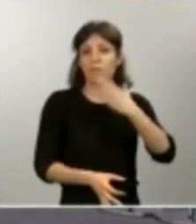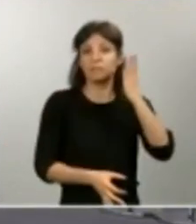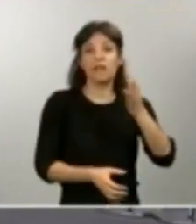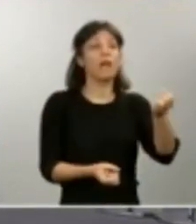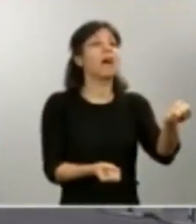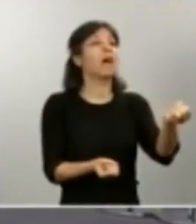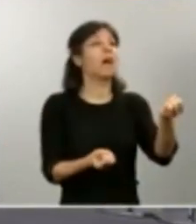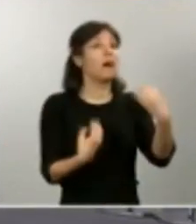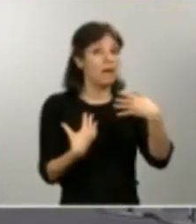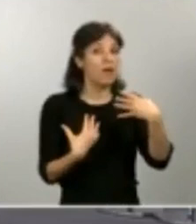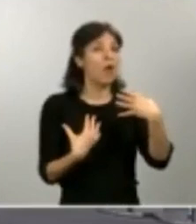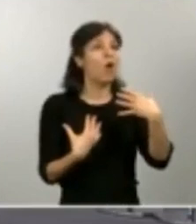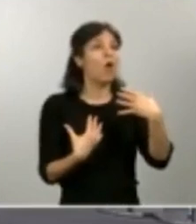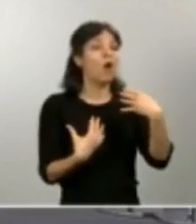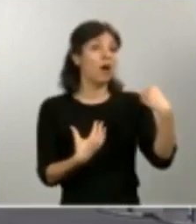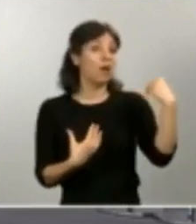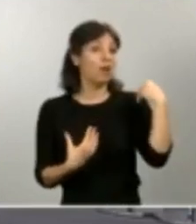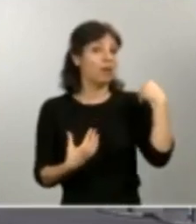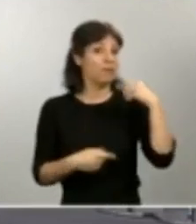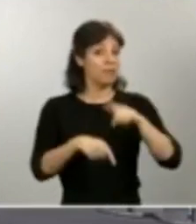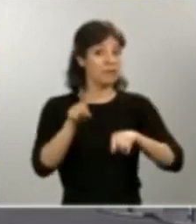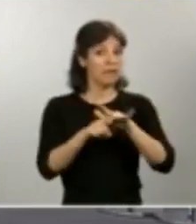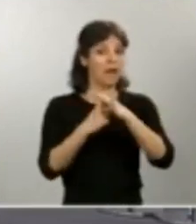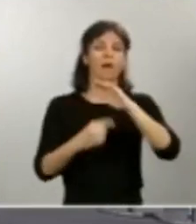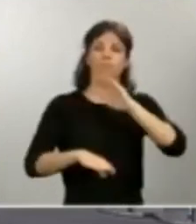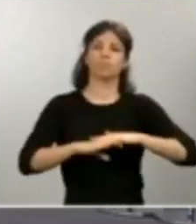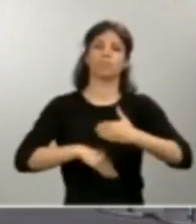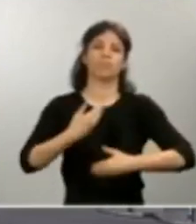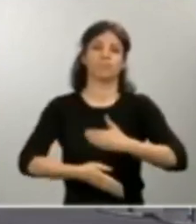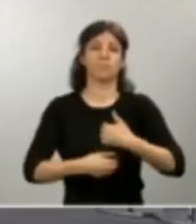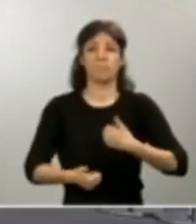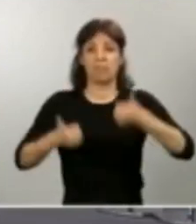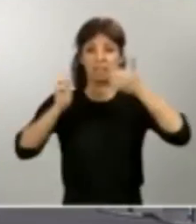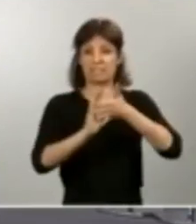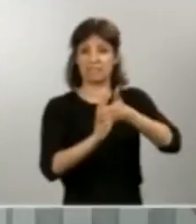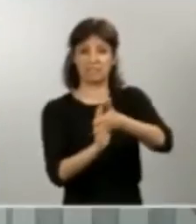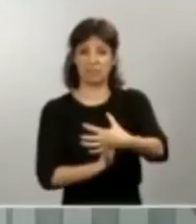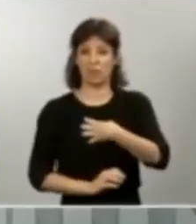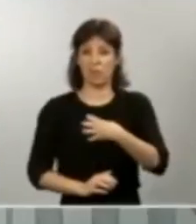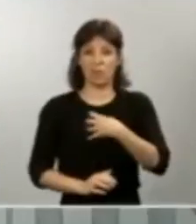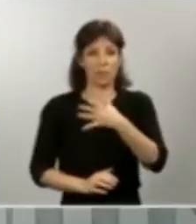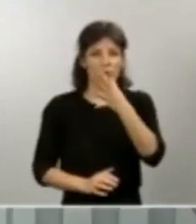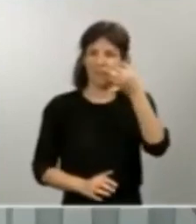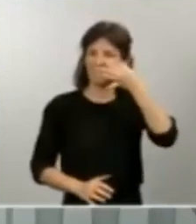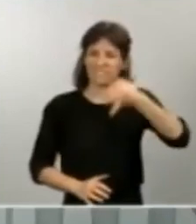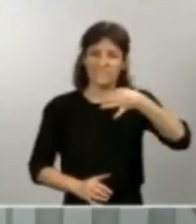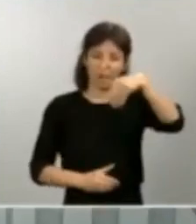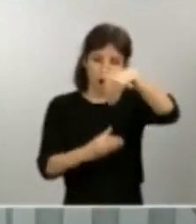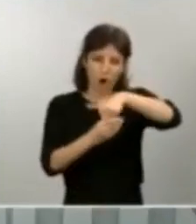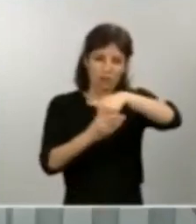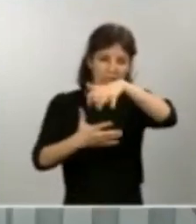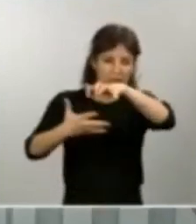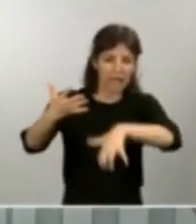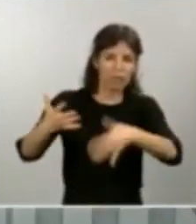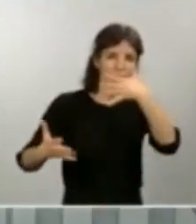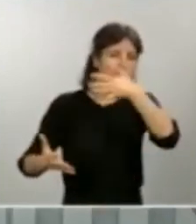refiera en esos términos. No puedo decir nada más porque no conozco el contenido expreso de la denuncia o